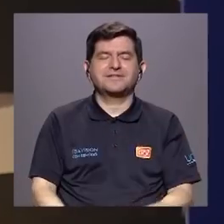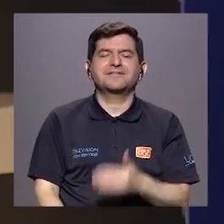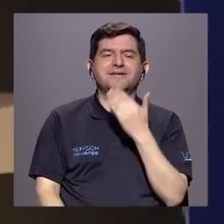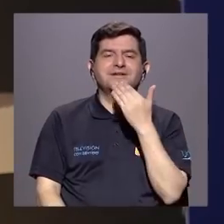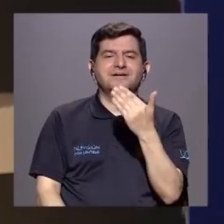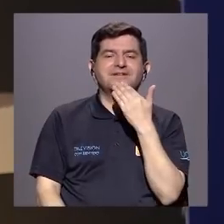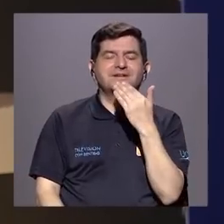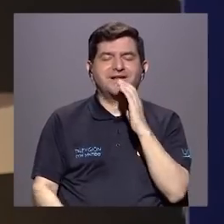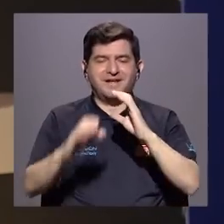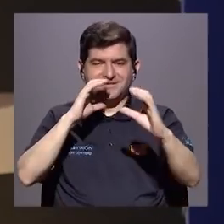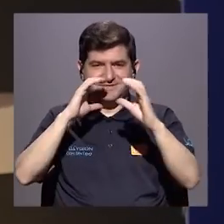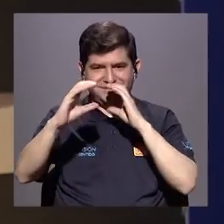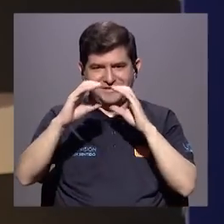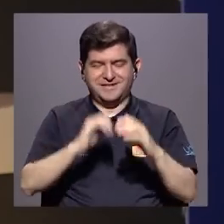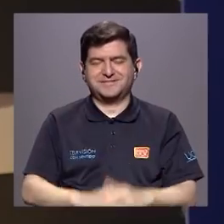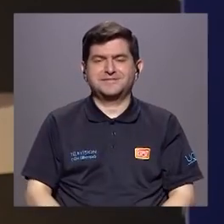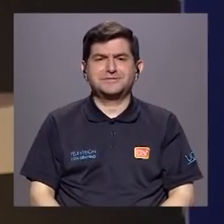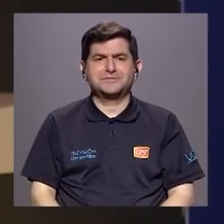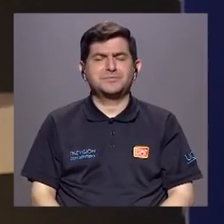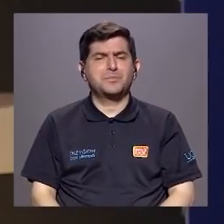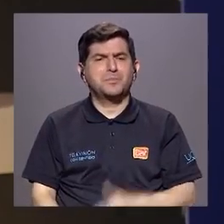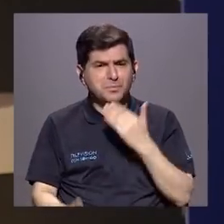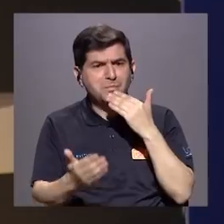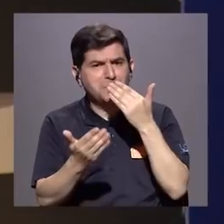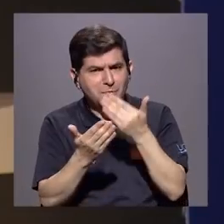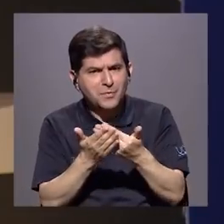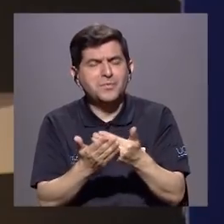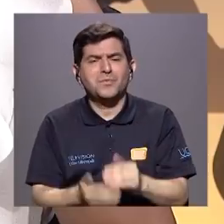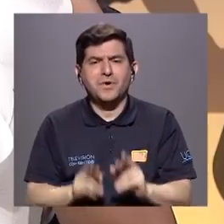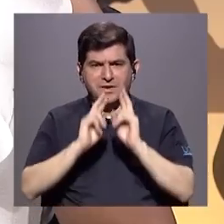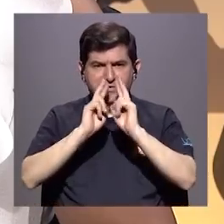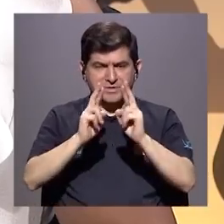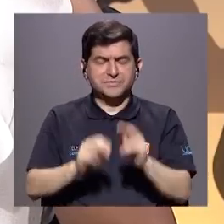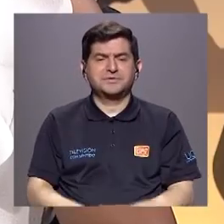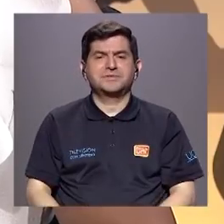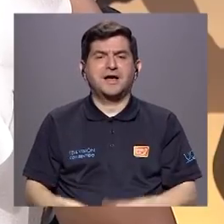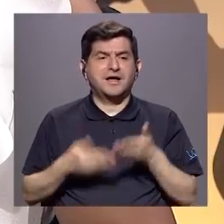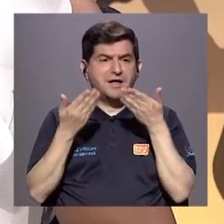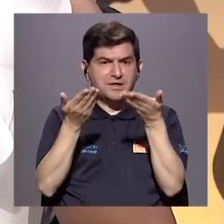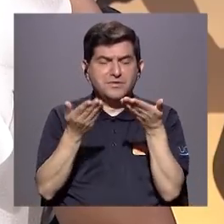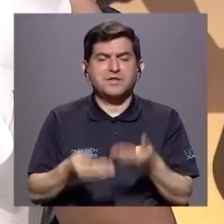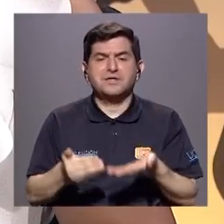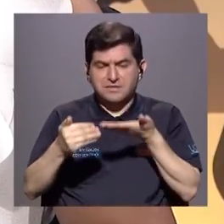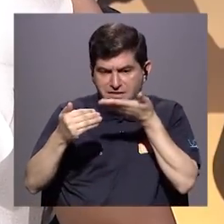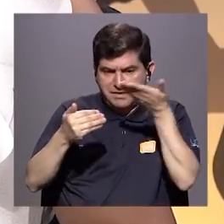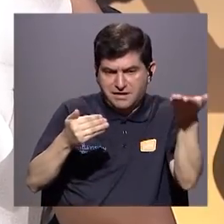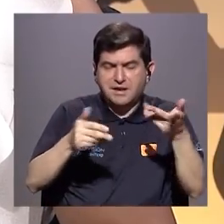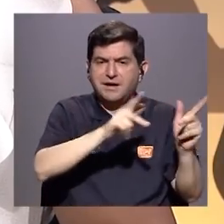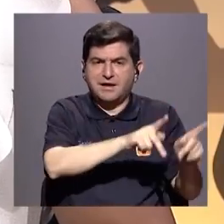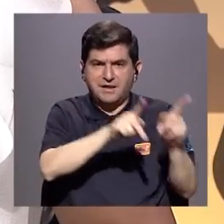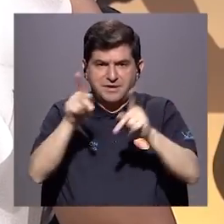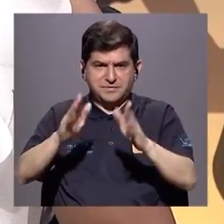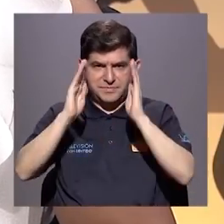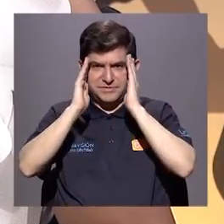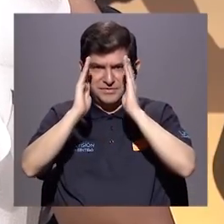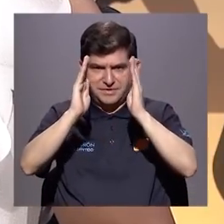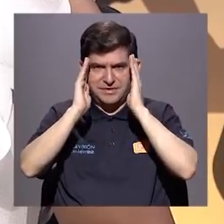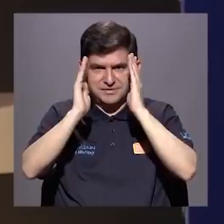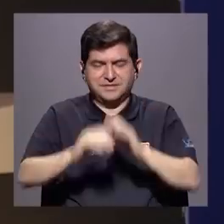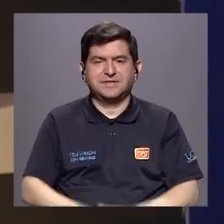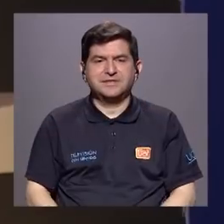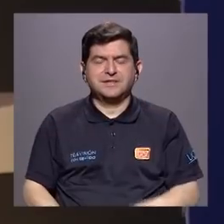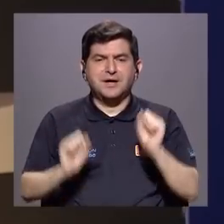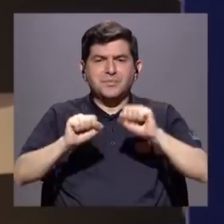muchísimas gracias por esta conversación, creo que fue bastante productiva y creo que pudimos brindarle bastantes elementos a las personas que nos están